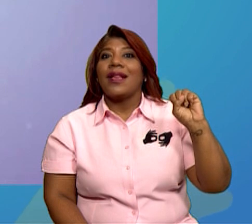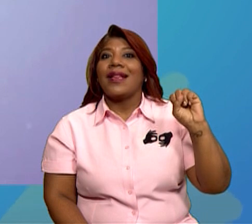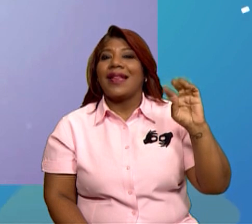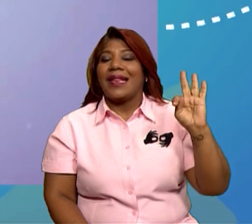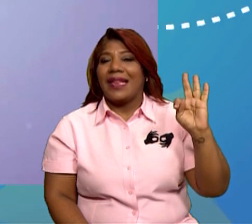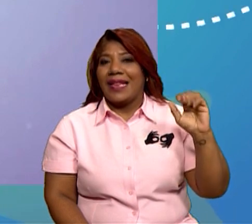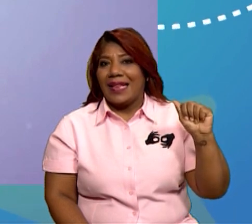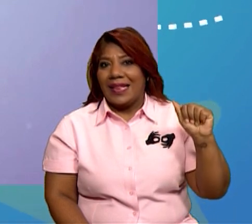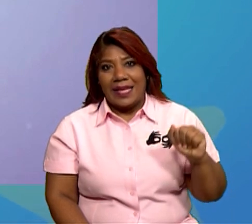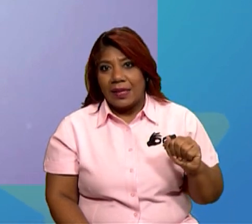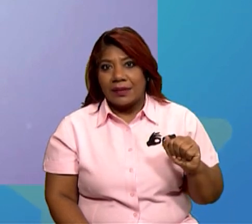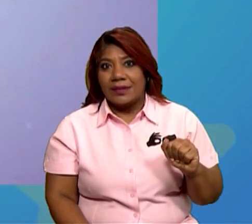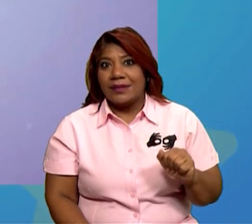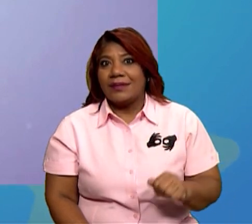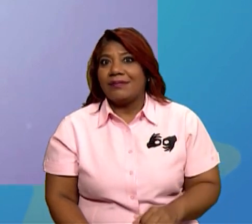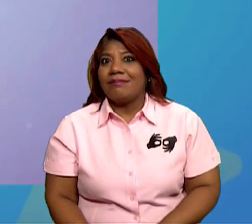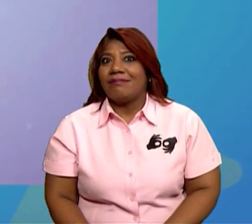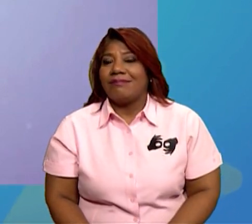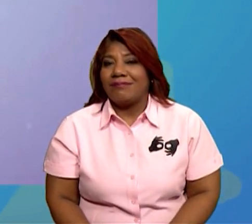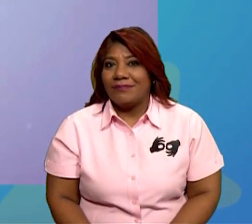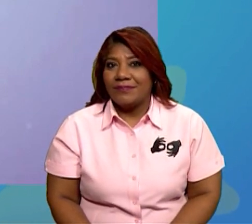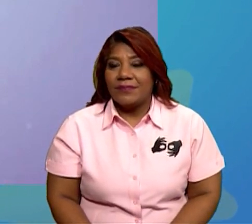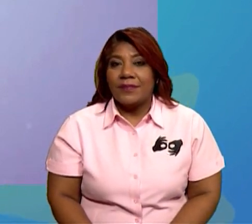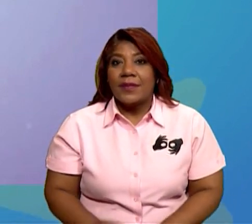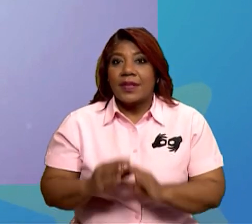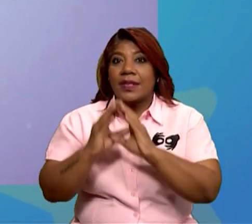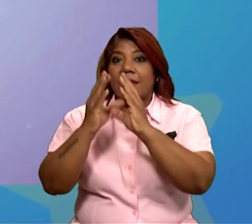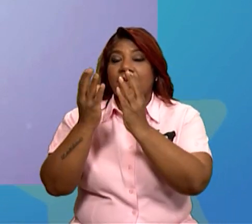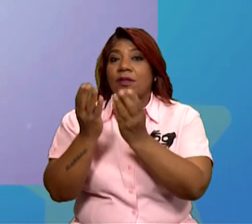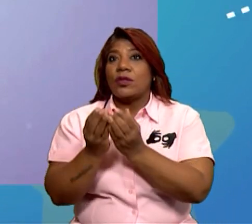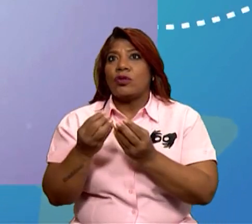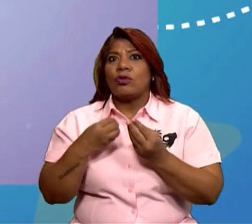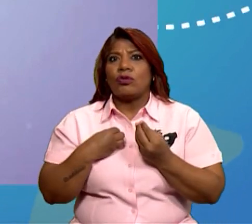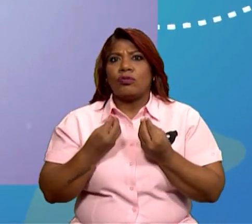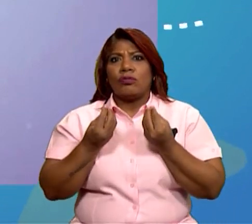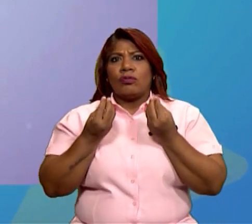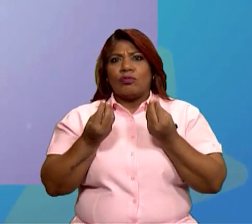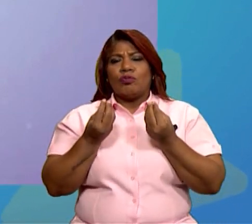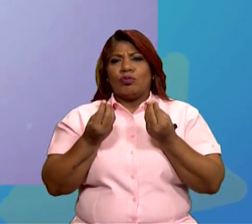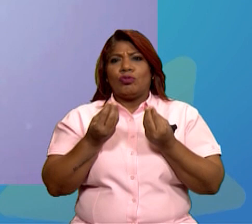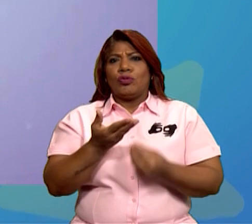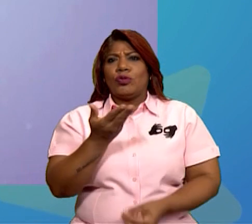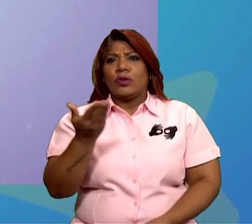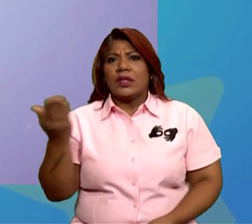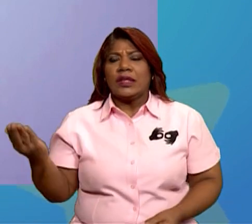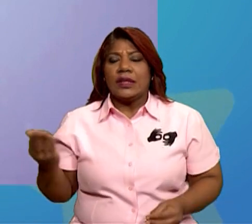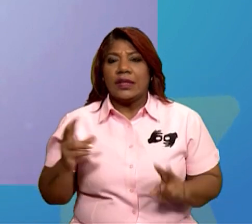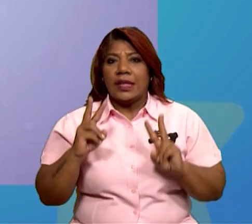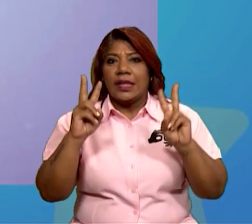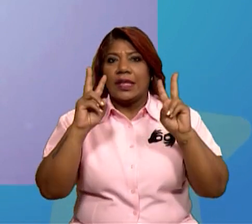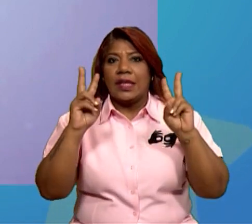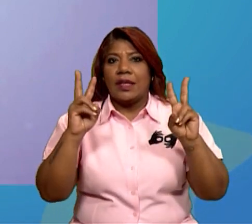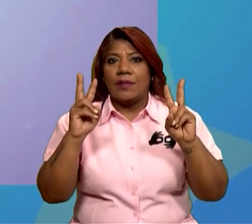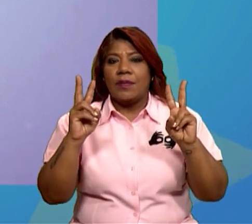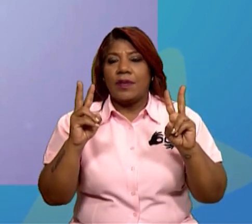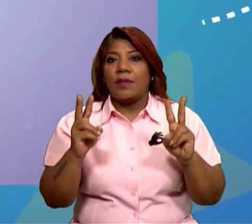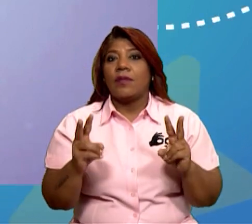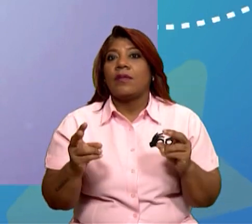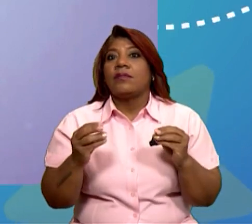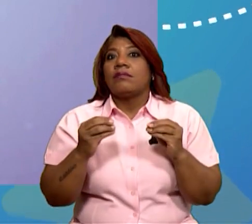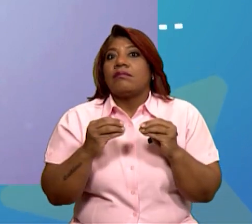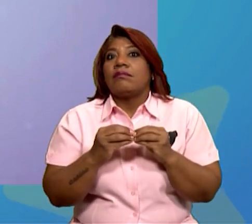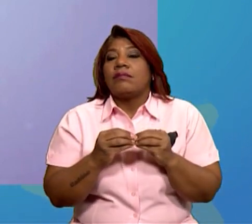¡Caracales! Yo estoy llenito de seres vivos, pero los seres vivos están más llenos todavía.